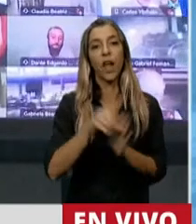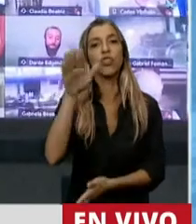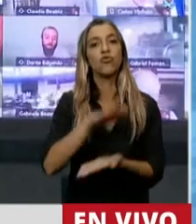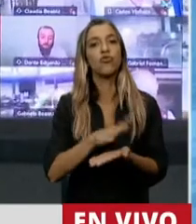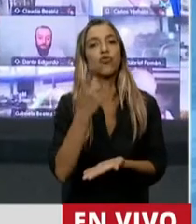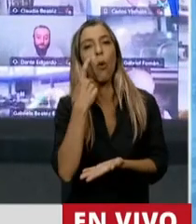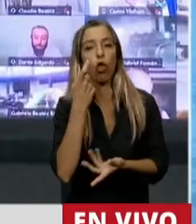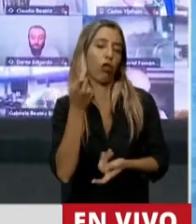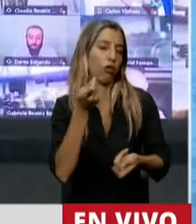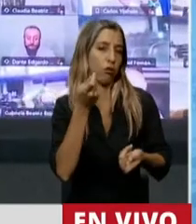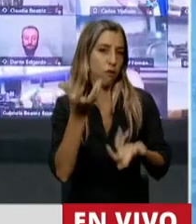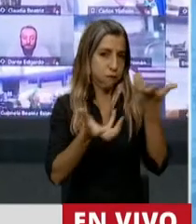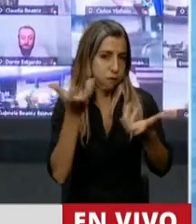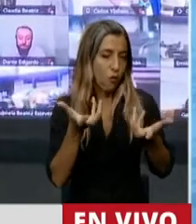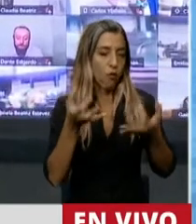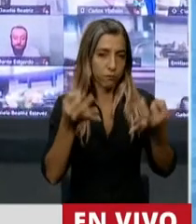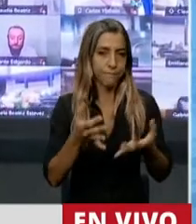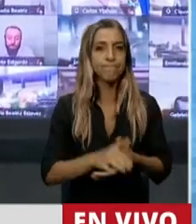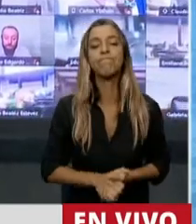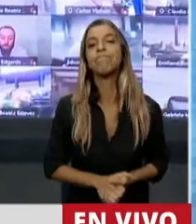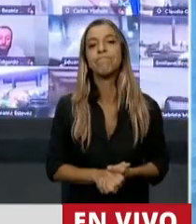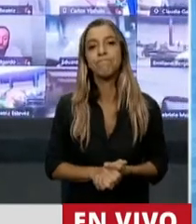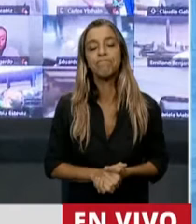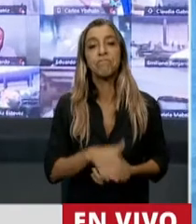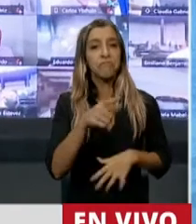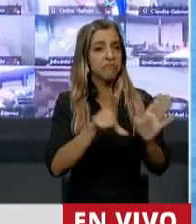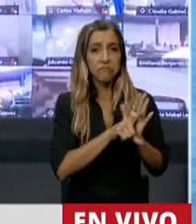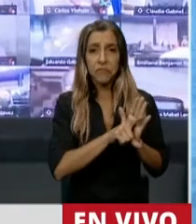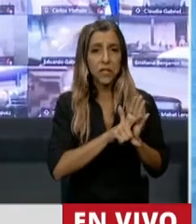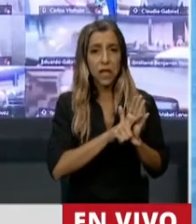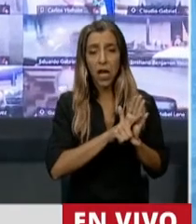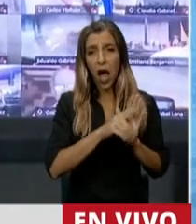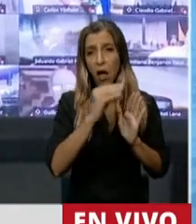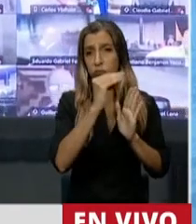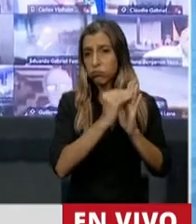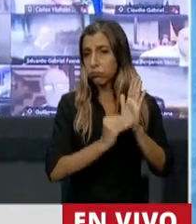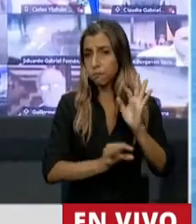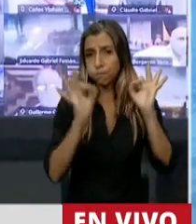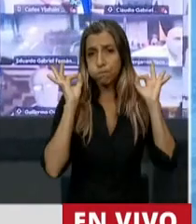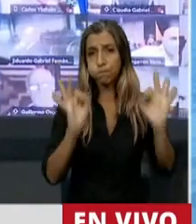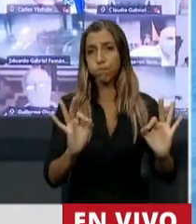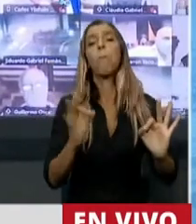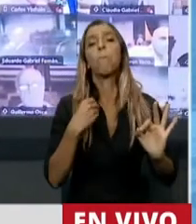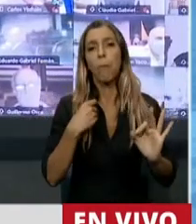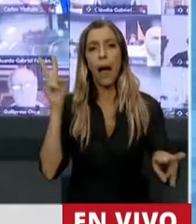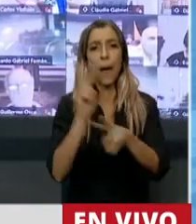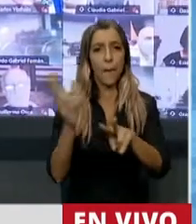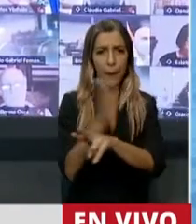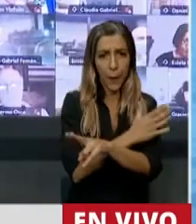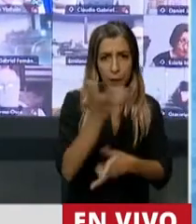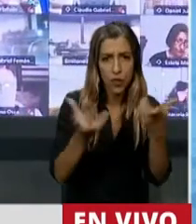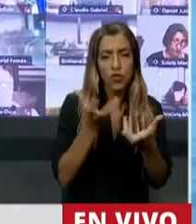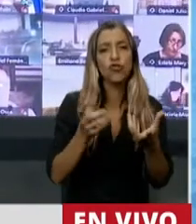control del fuego, de manejo de fuego, una ley que tiene todo lo que tiene que tener, una ley para evitar los incendios, para